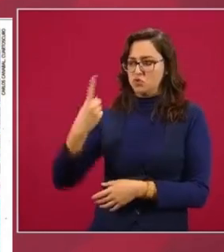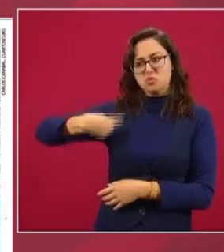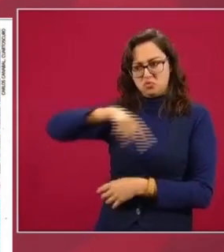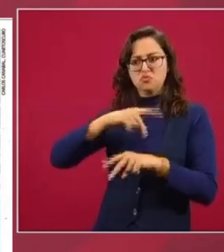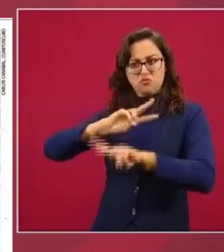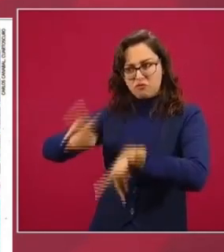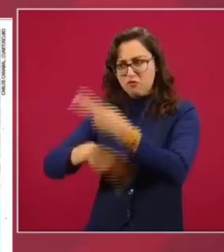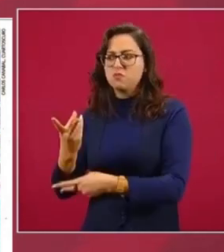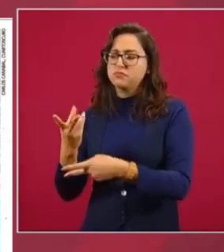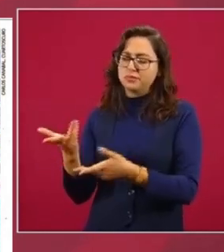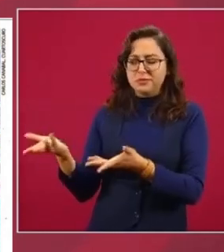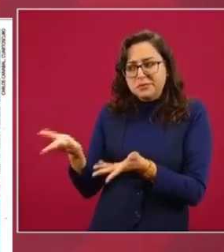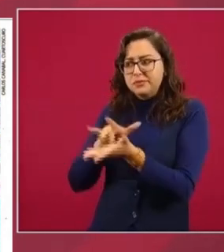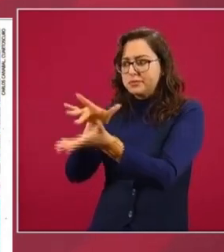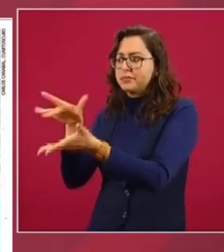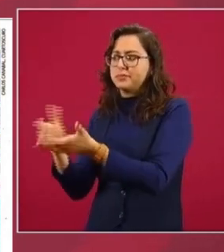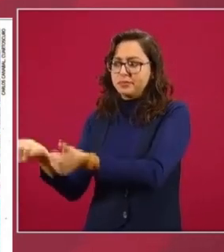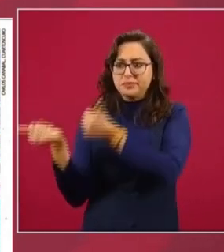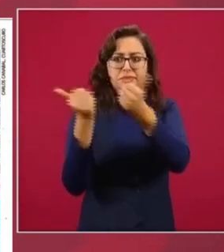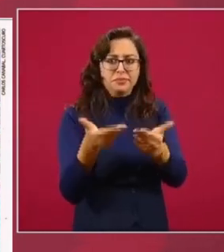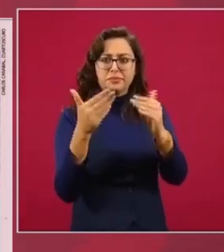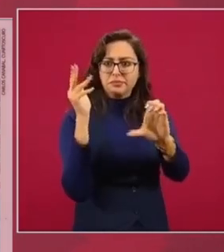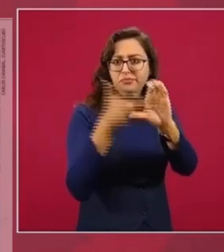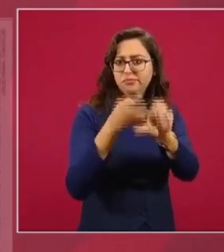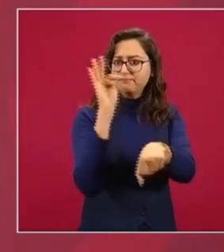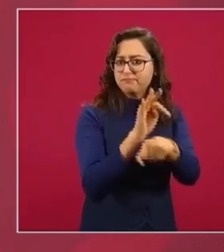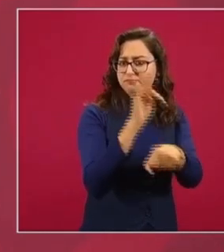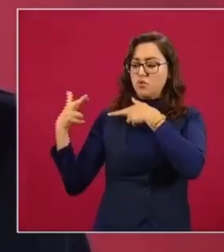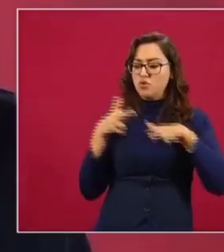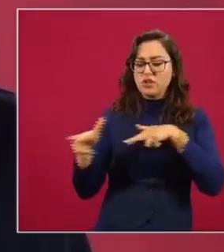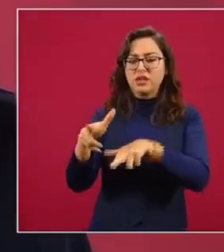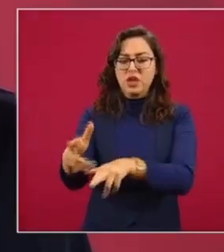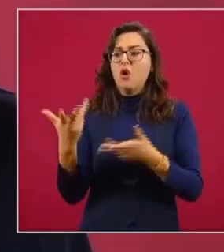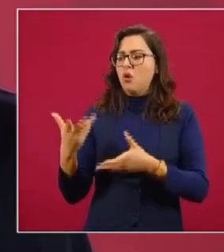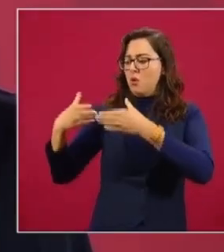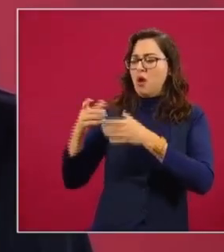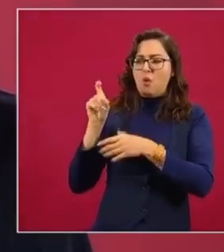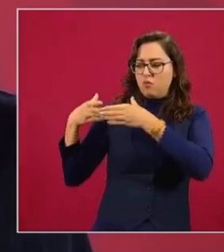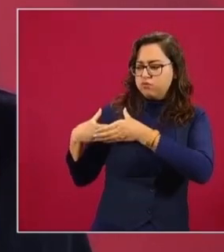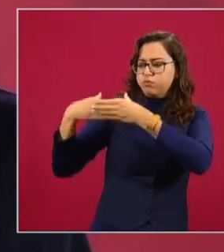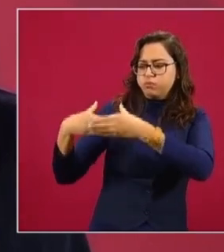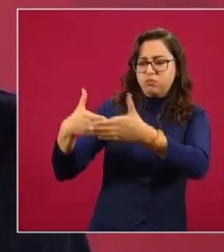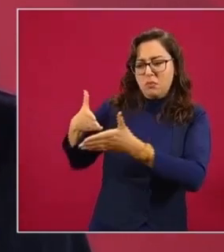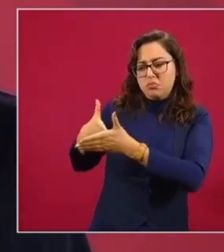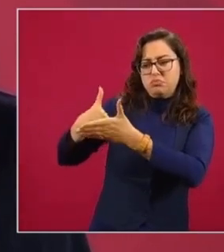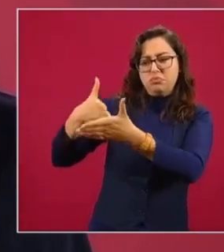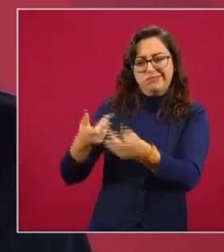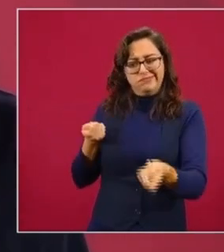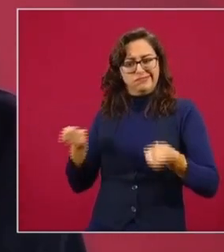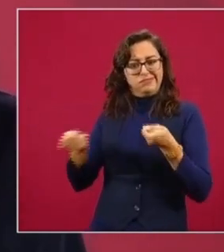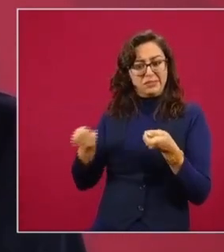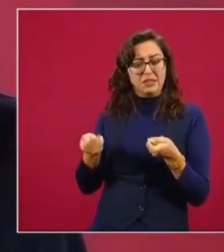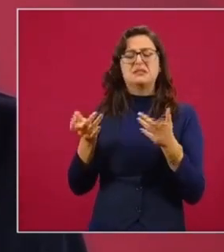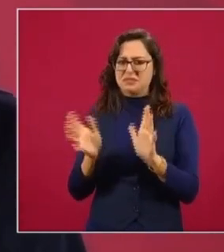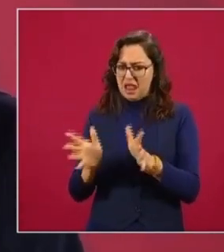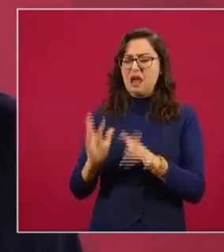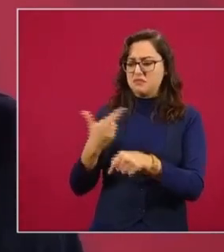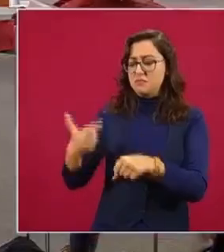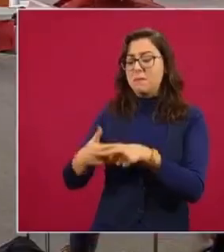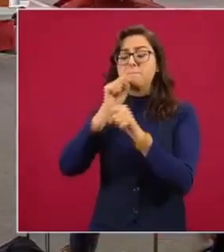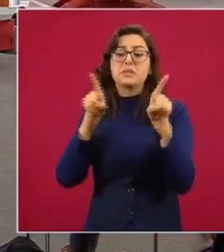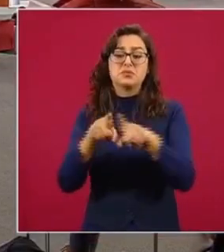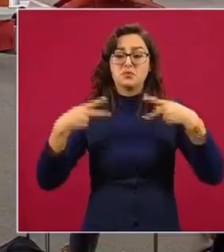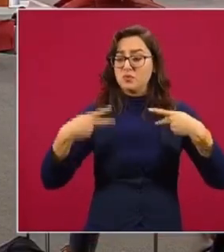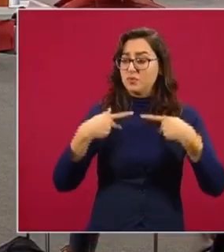trasladándolos a albergues. Están allá marinos, soldados. Se está ayudando a la